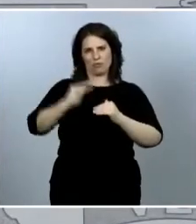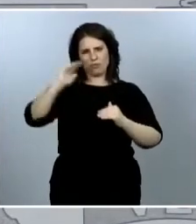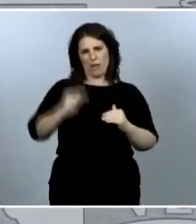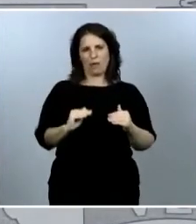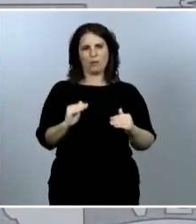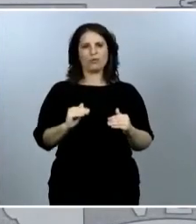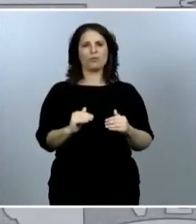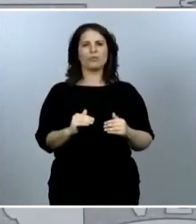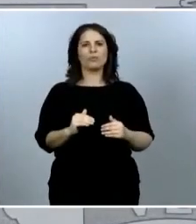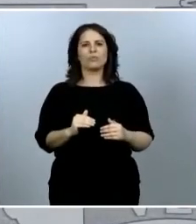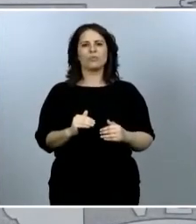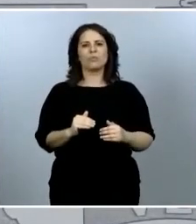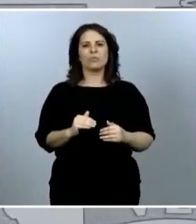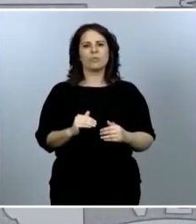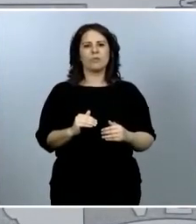mostrar